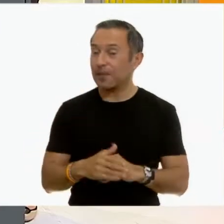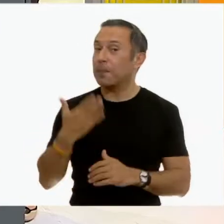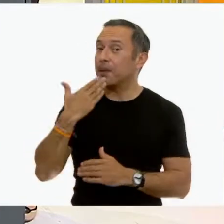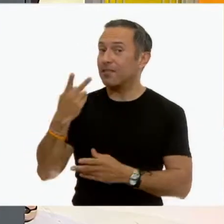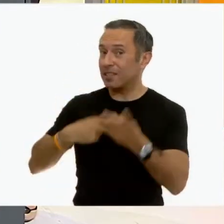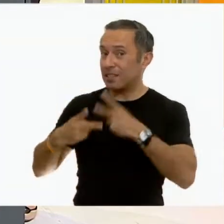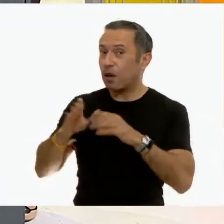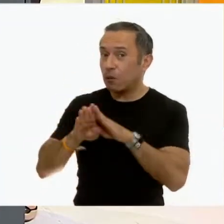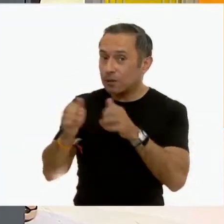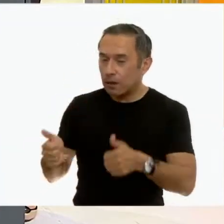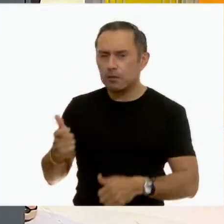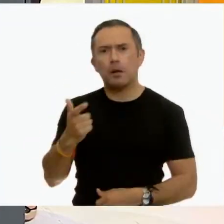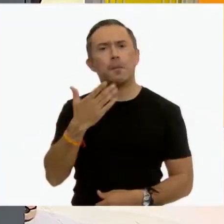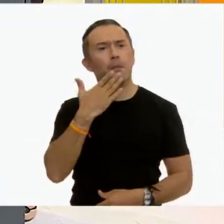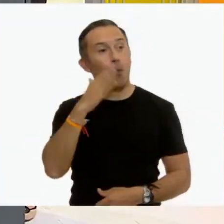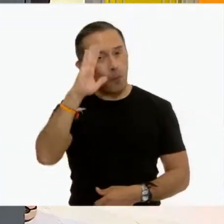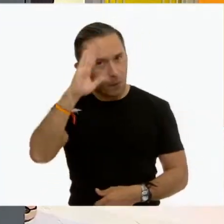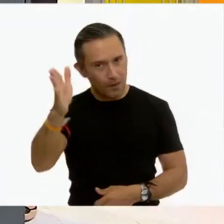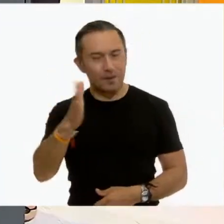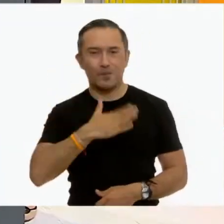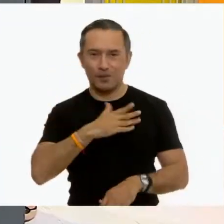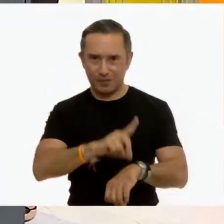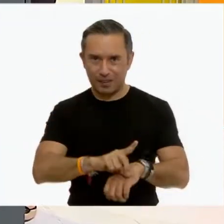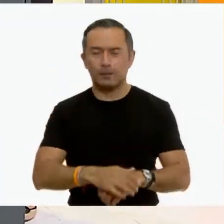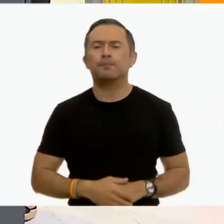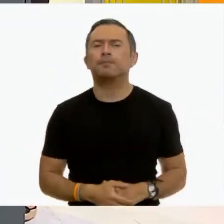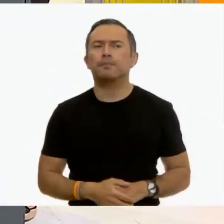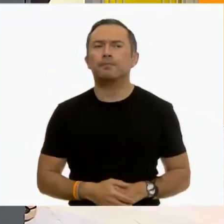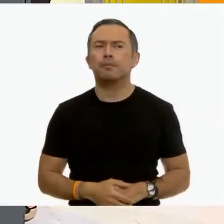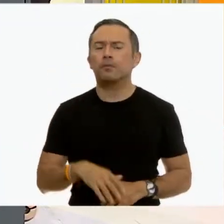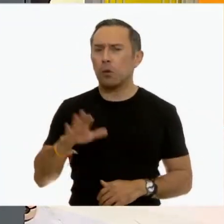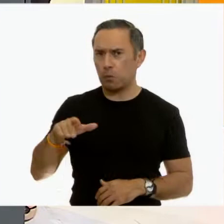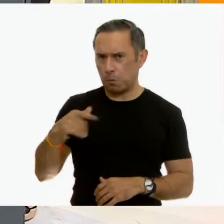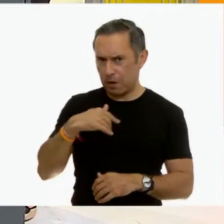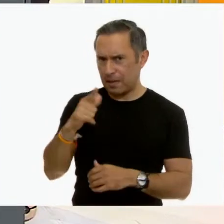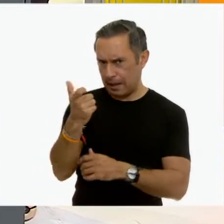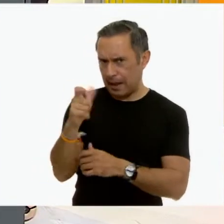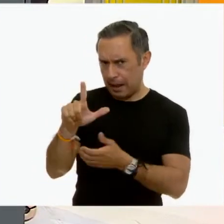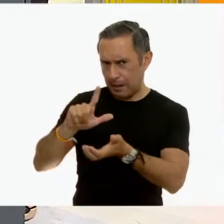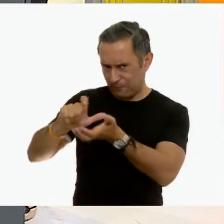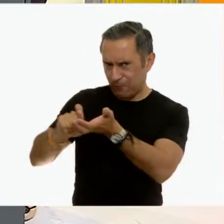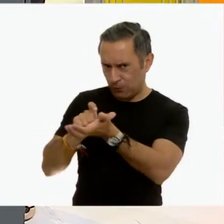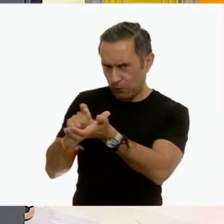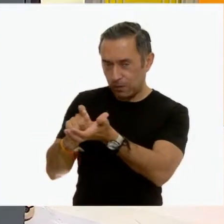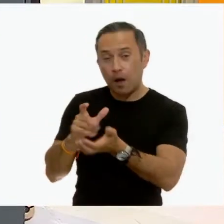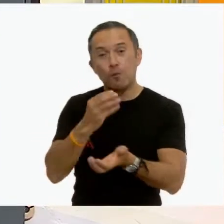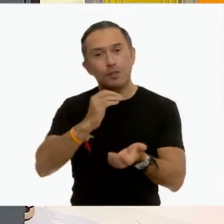Hola, buen día Ale. Déjame arreglarle un poquito de gel. Muchas gracias.